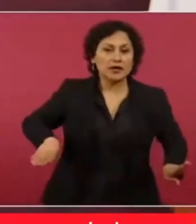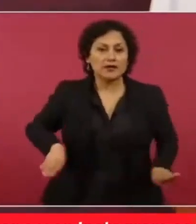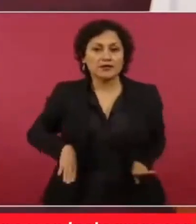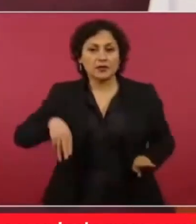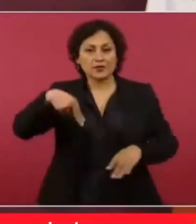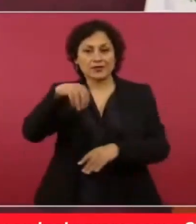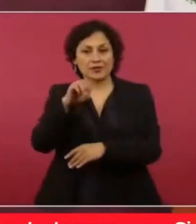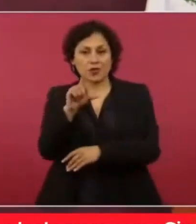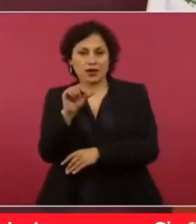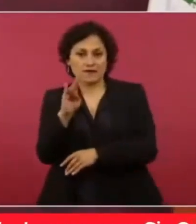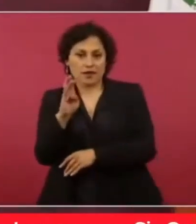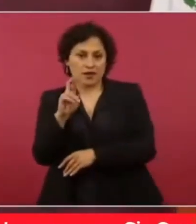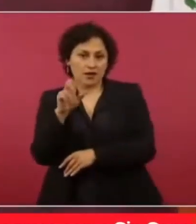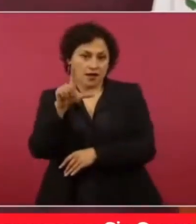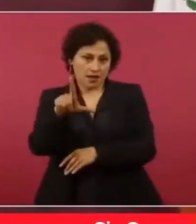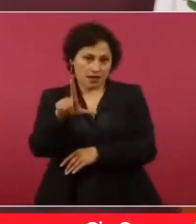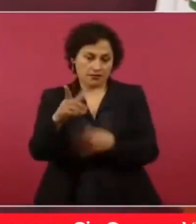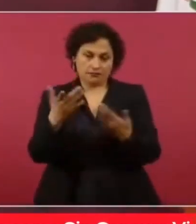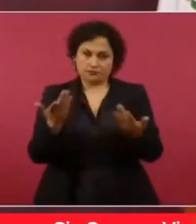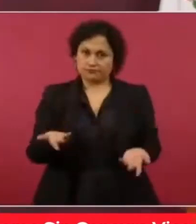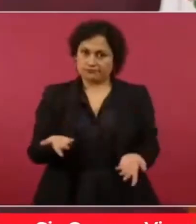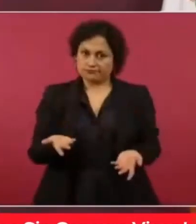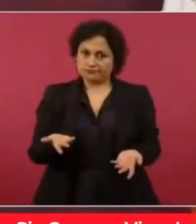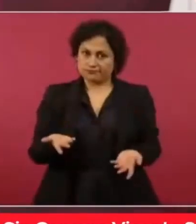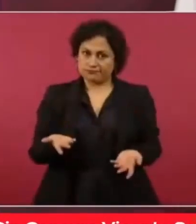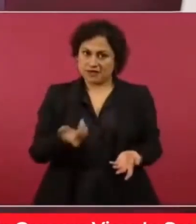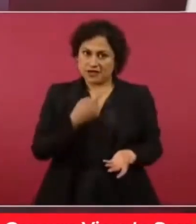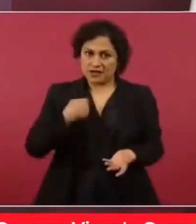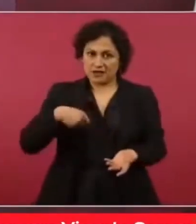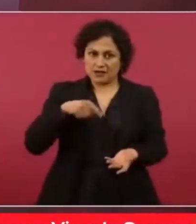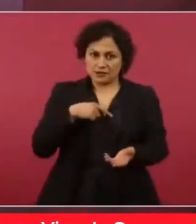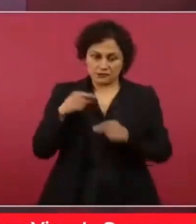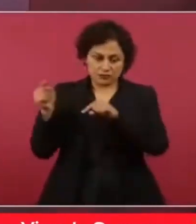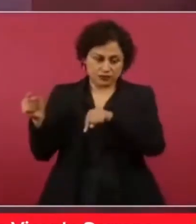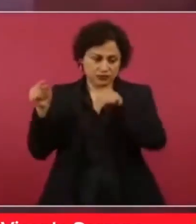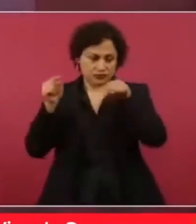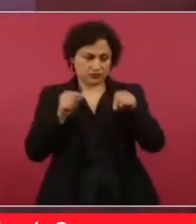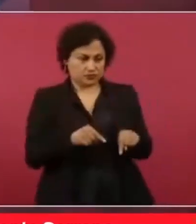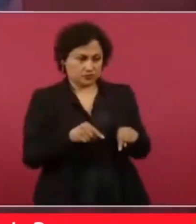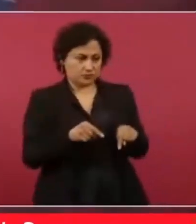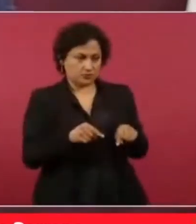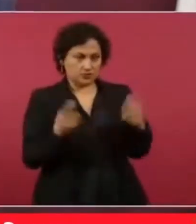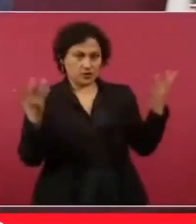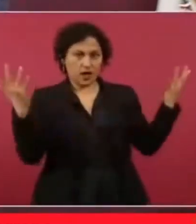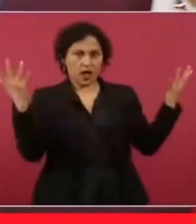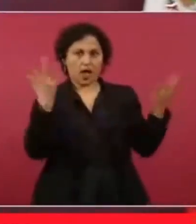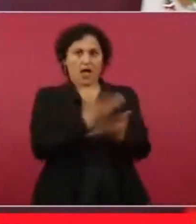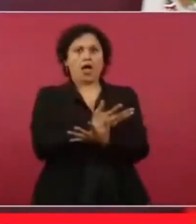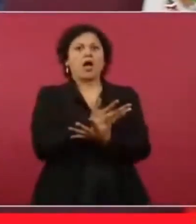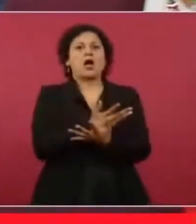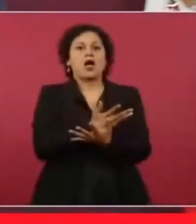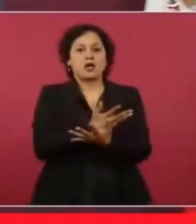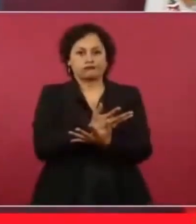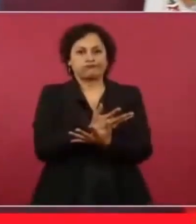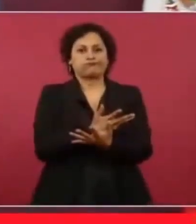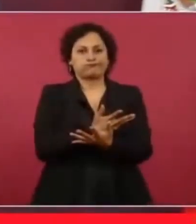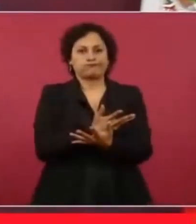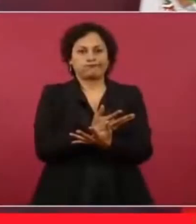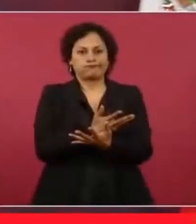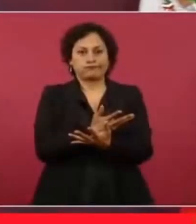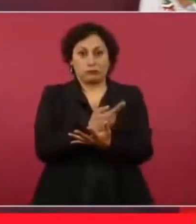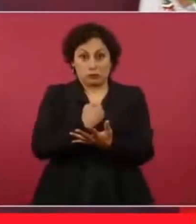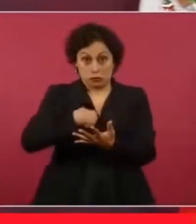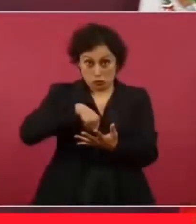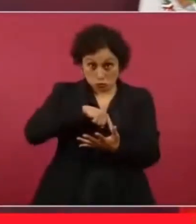Pues ya nosotros lo que dijimos fue, no se entrega ninguna nueva concesión.